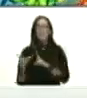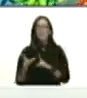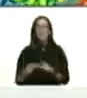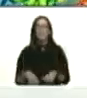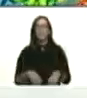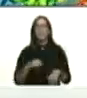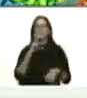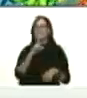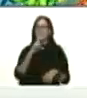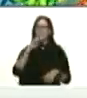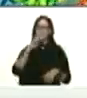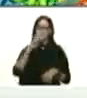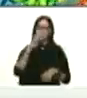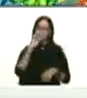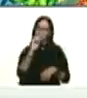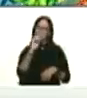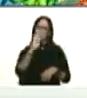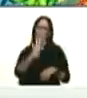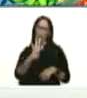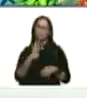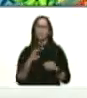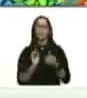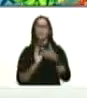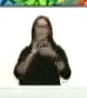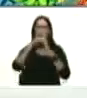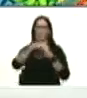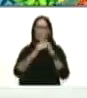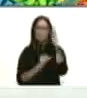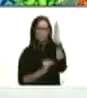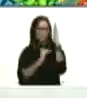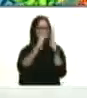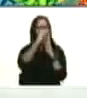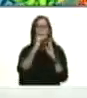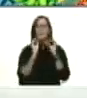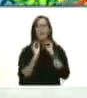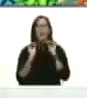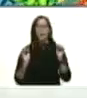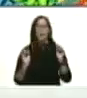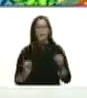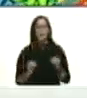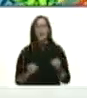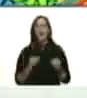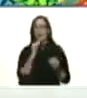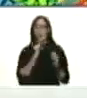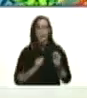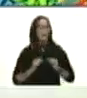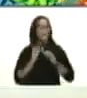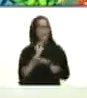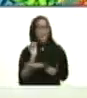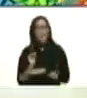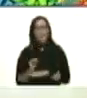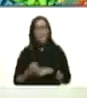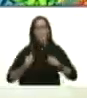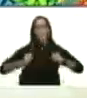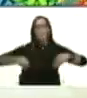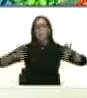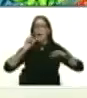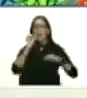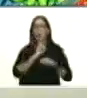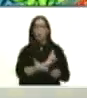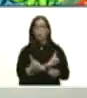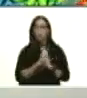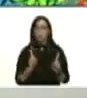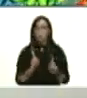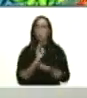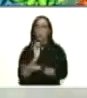embalse para el alerta temprano y usted lo ha dicho hay que mantener la fuente de agua hay que cuidarla tenemos que hacer un trabajo